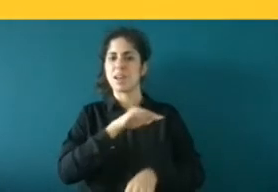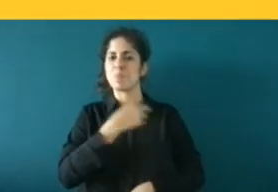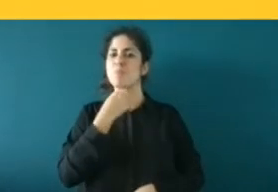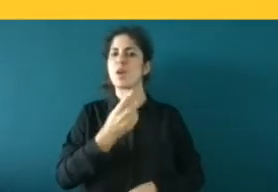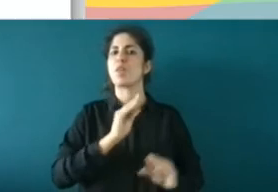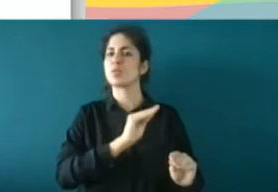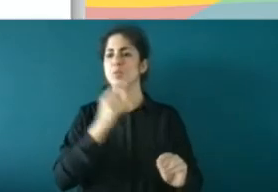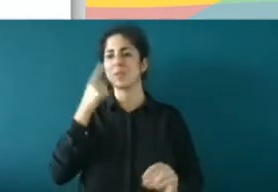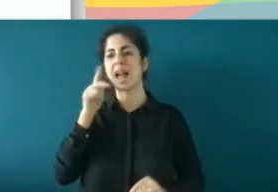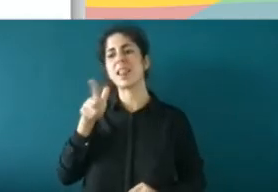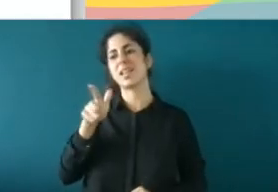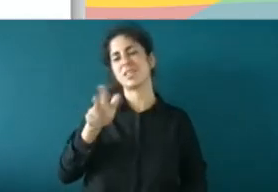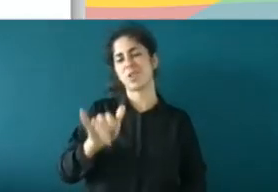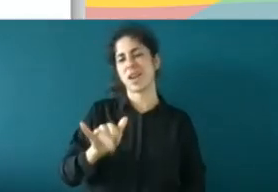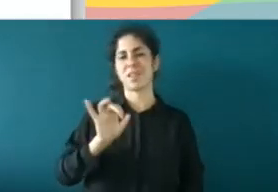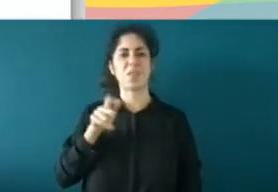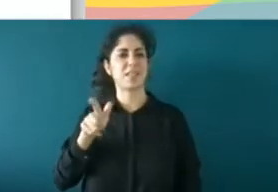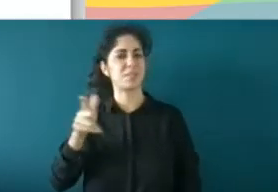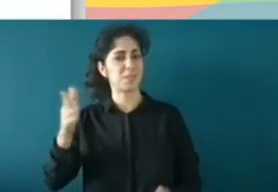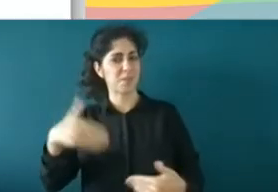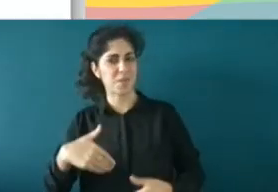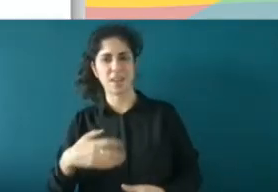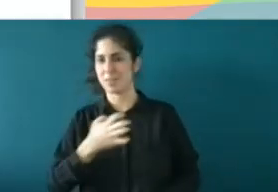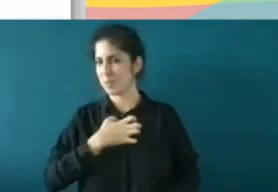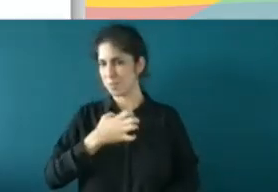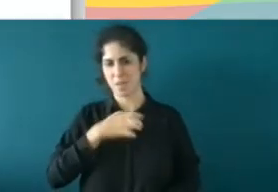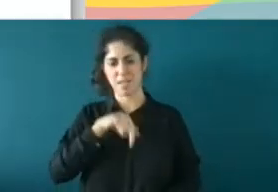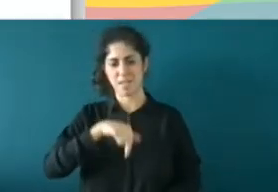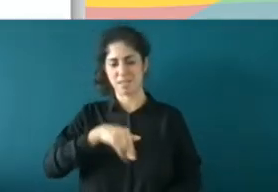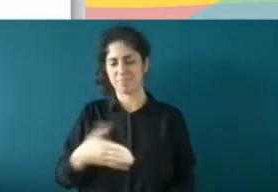a solicitar protección internacional eso lo hará el órgano correspondiente.